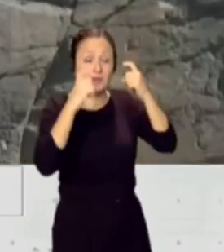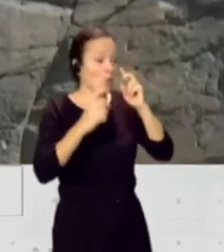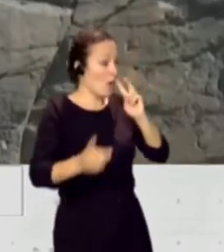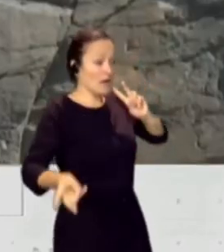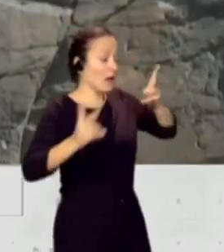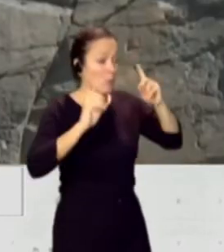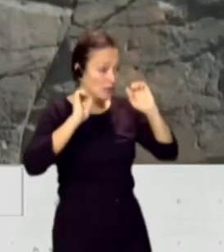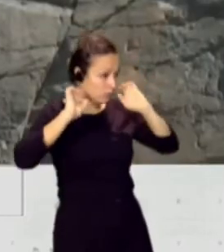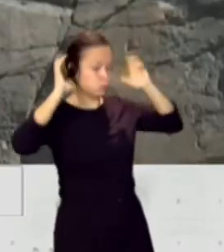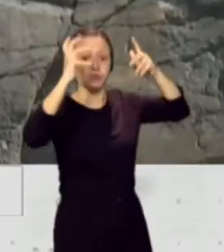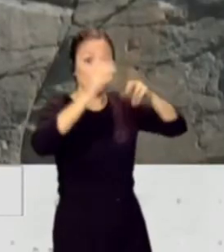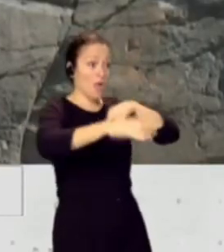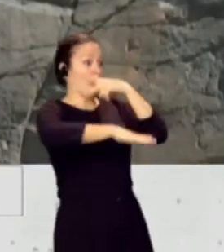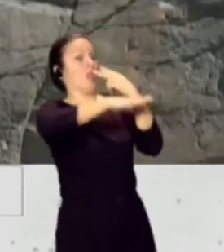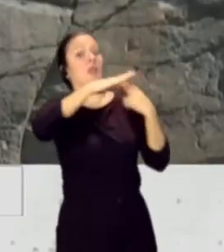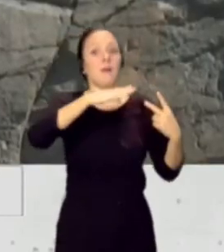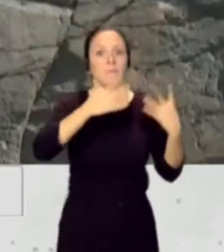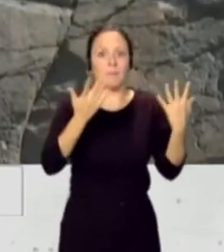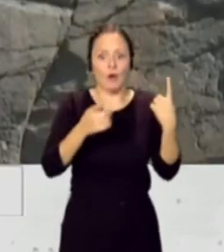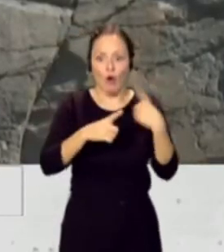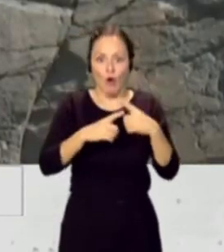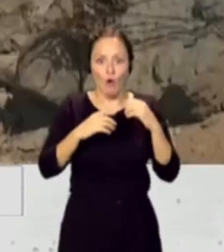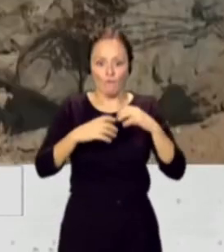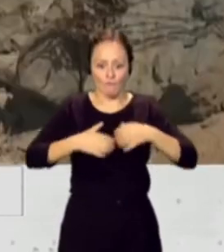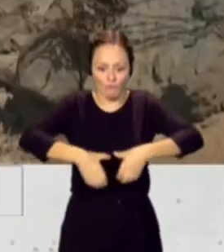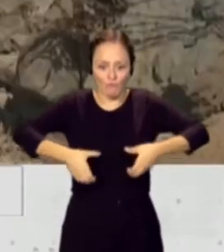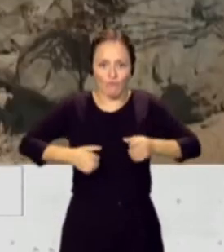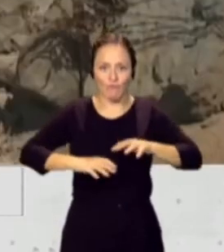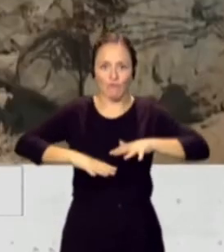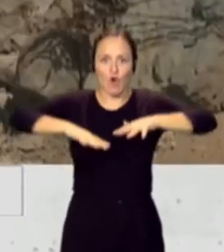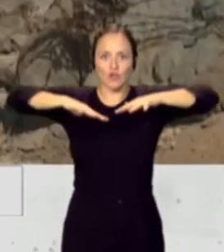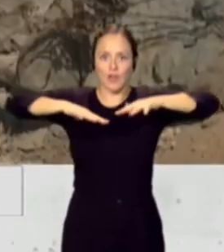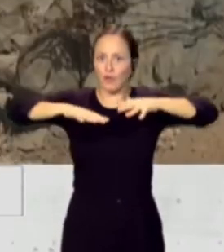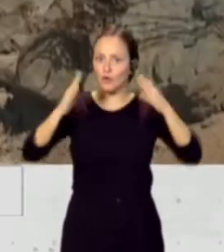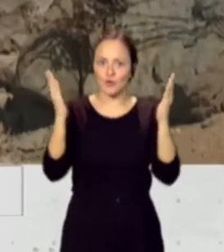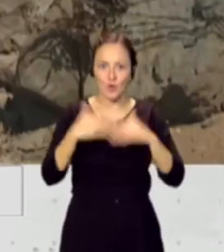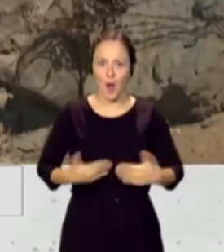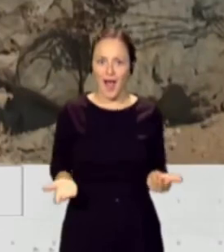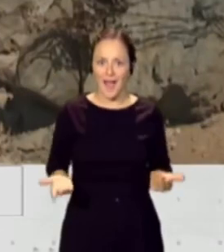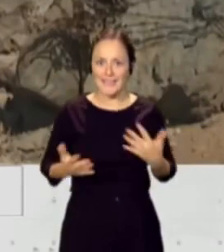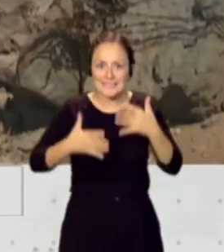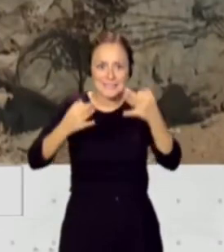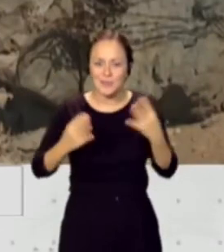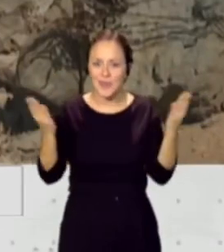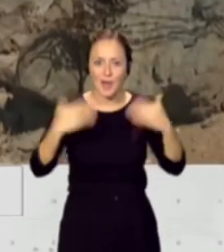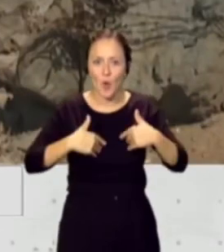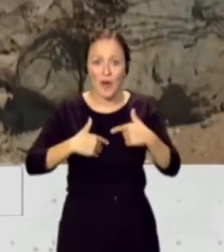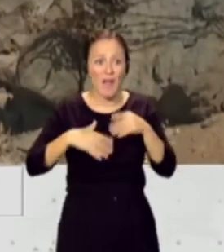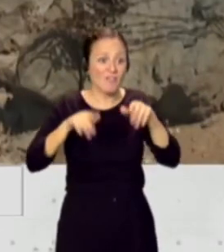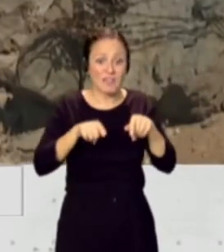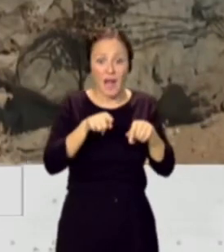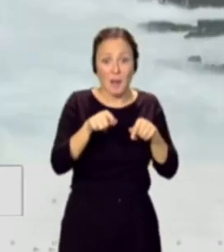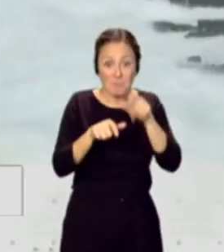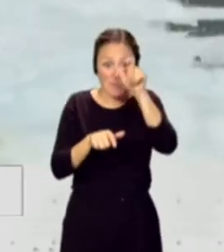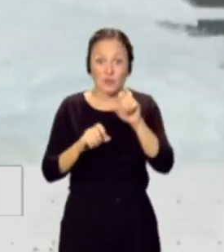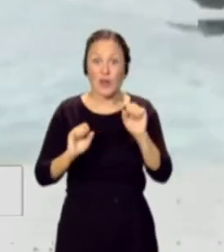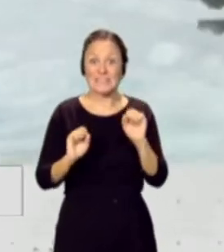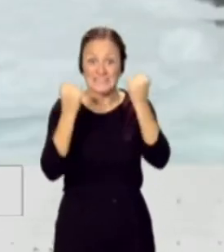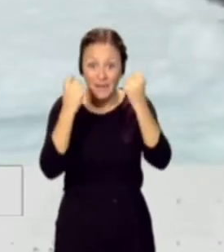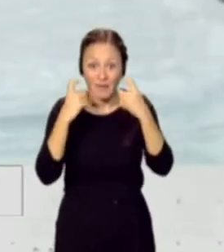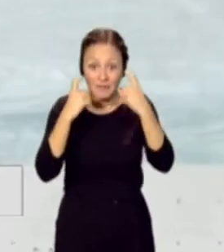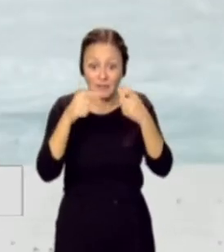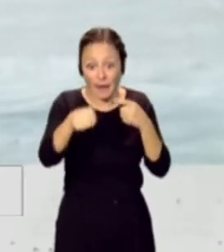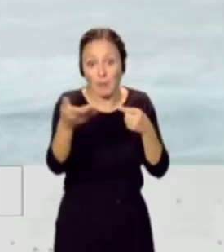acuerdo sin ningún tipo de elementos de flotación sin ningún tipo de seguridad del propio rescatador improvisado